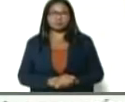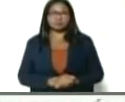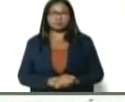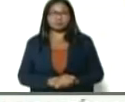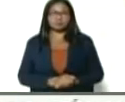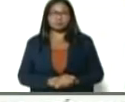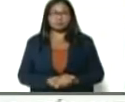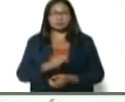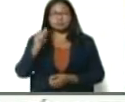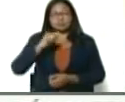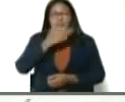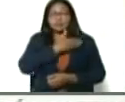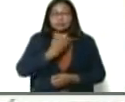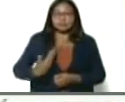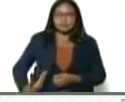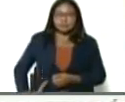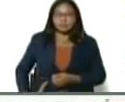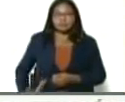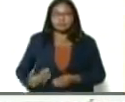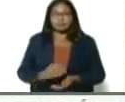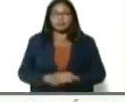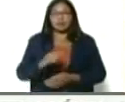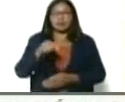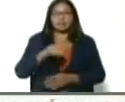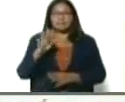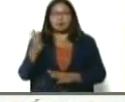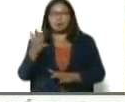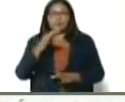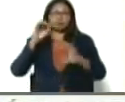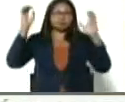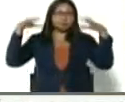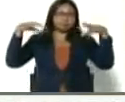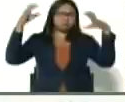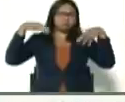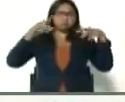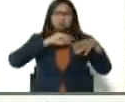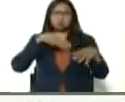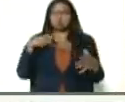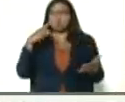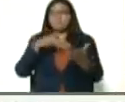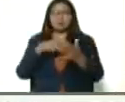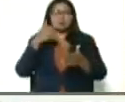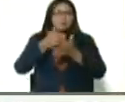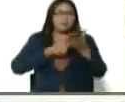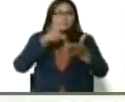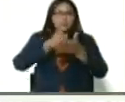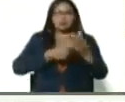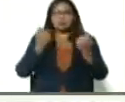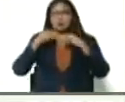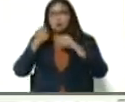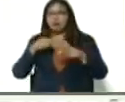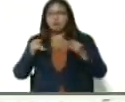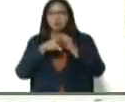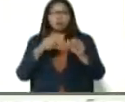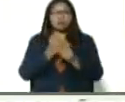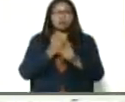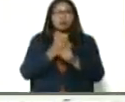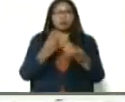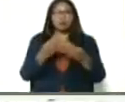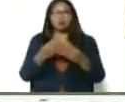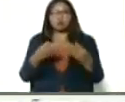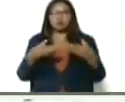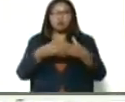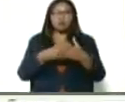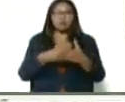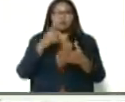Sí, presidente, ha estado, parcialmente lluvioso, pero aquí estamos, trabajando, preparándonos, con los organismos,